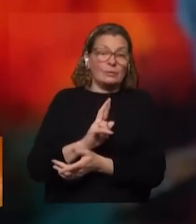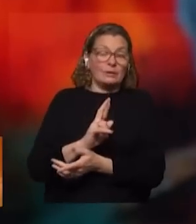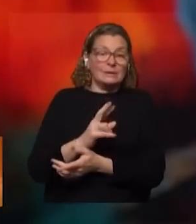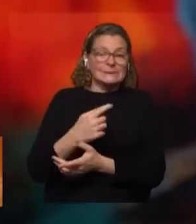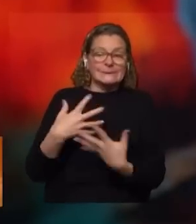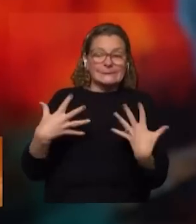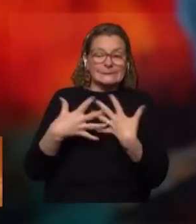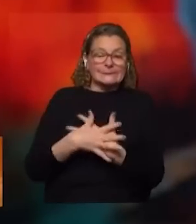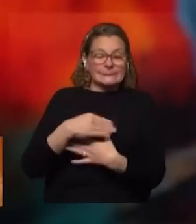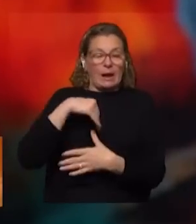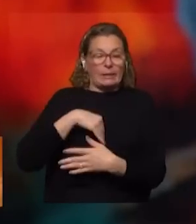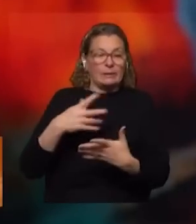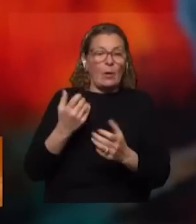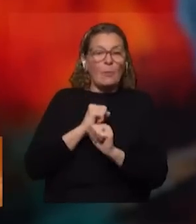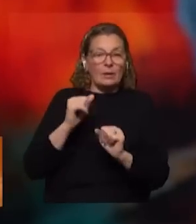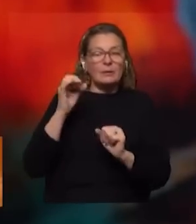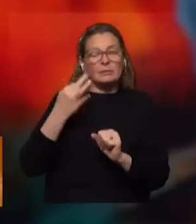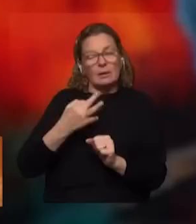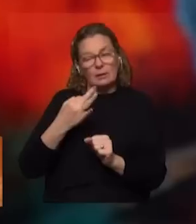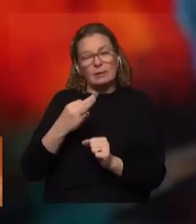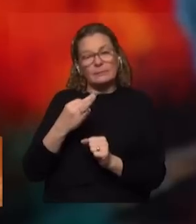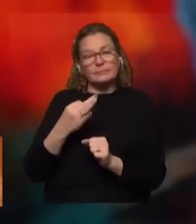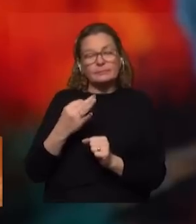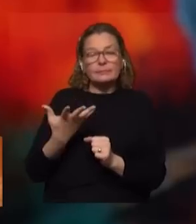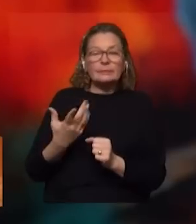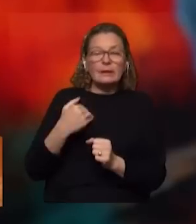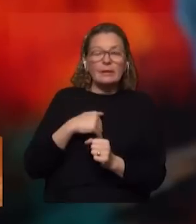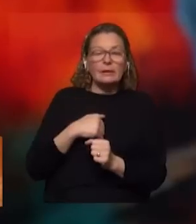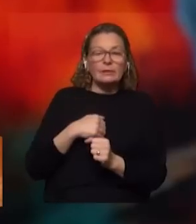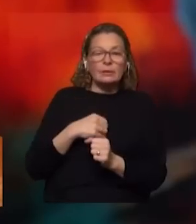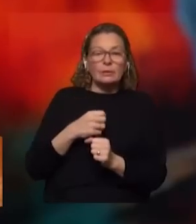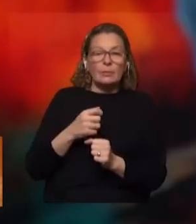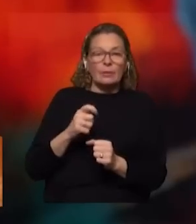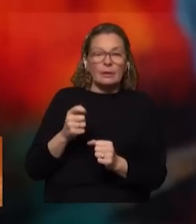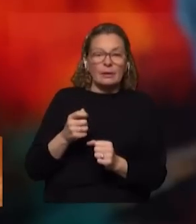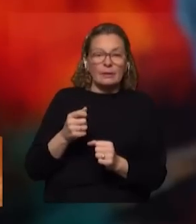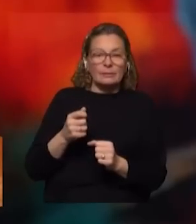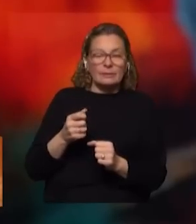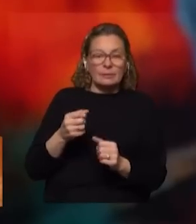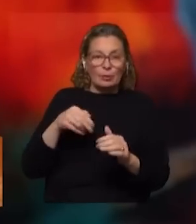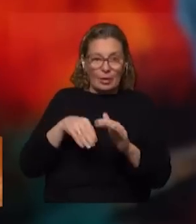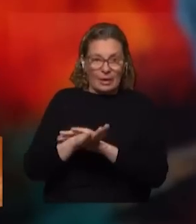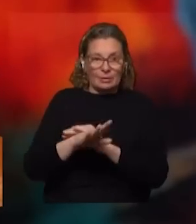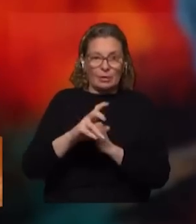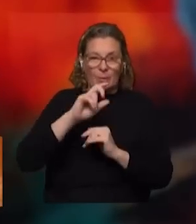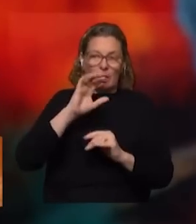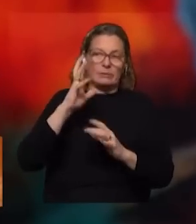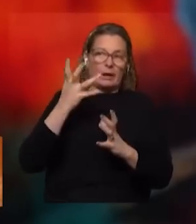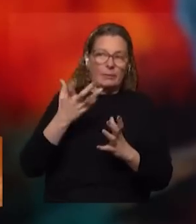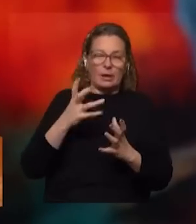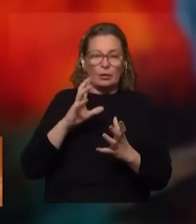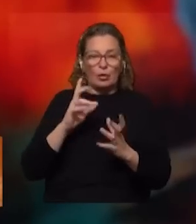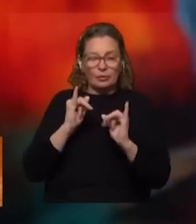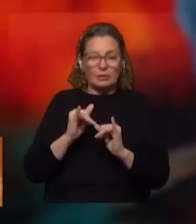indignación que genera, sí puede ser que determinar en el momento de encenderla adentro pueda ser producto de la indignación y el enojo,